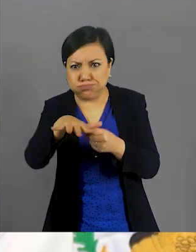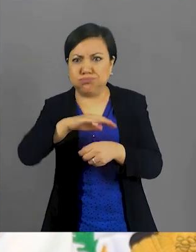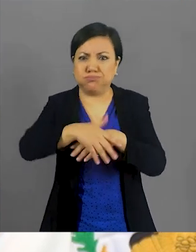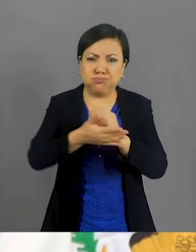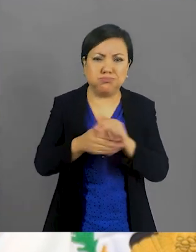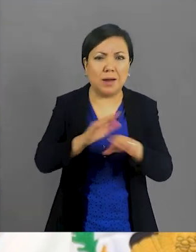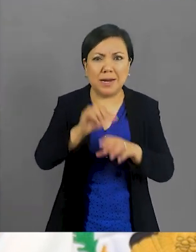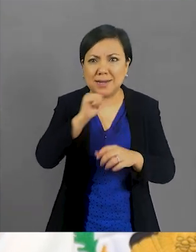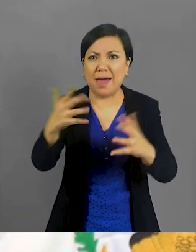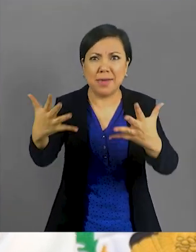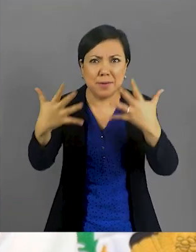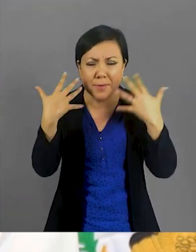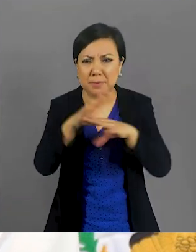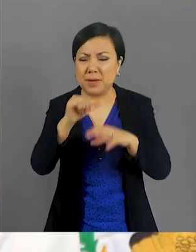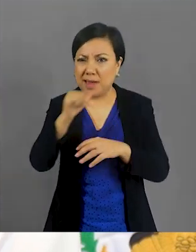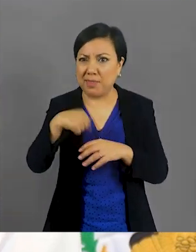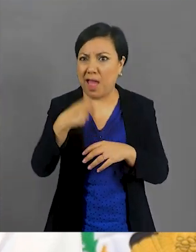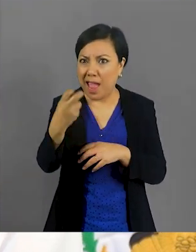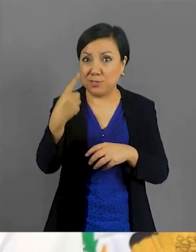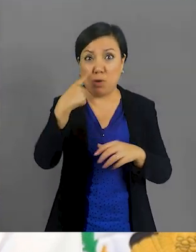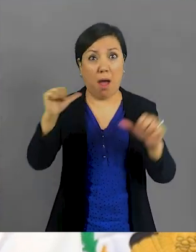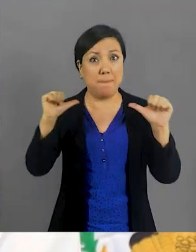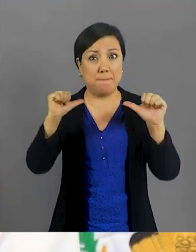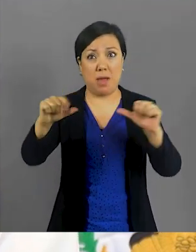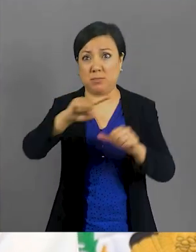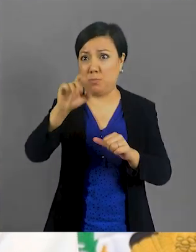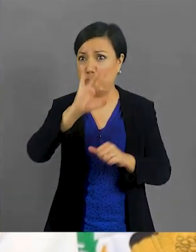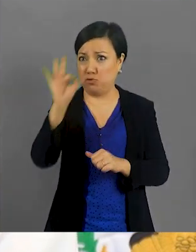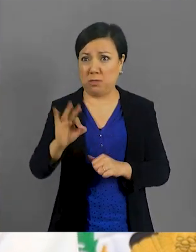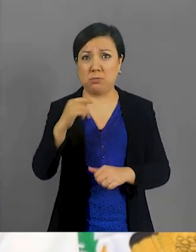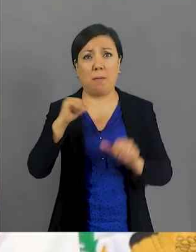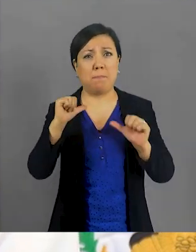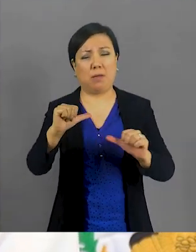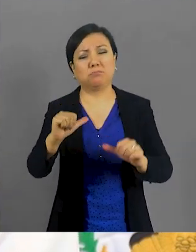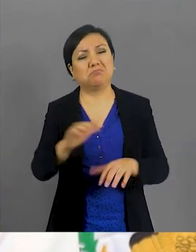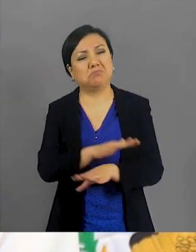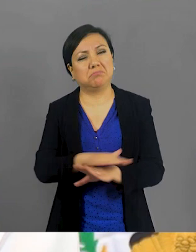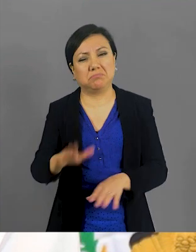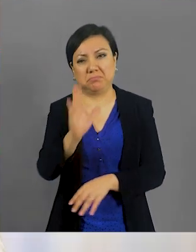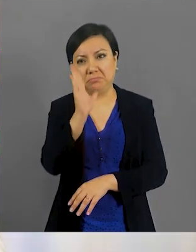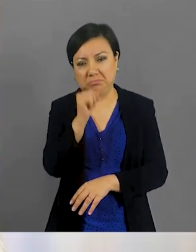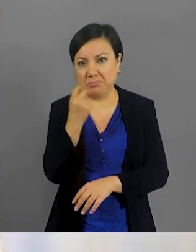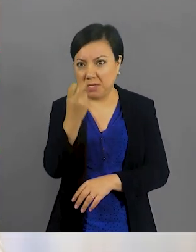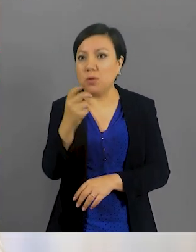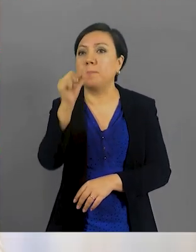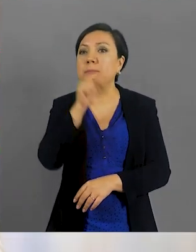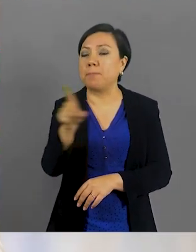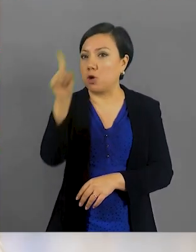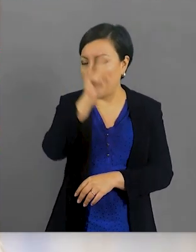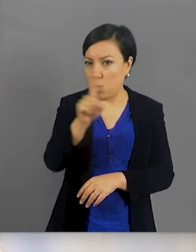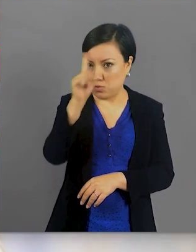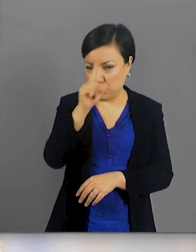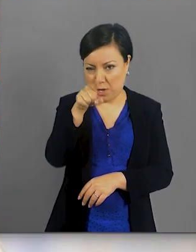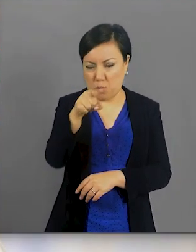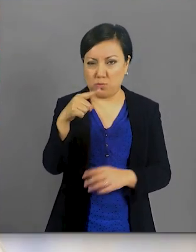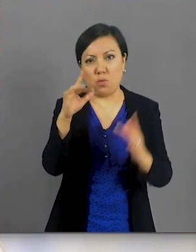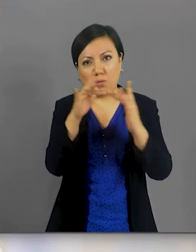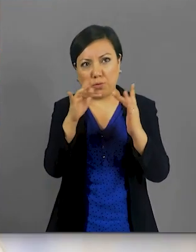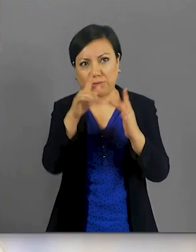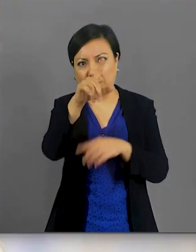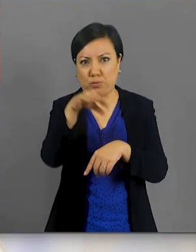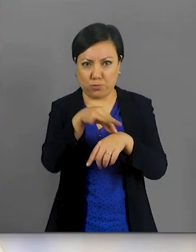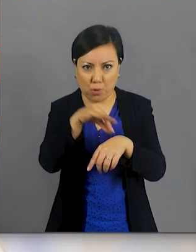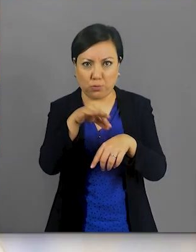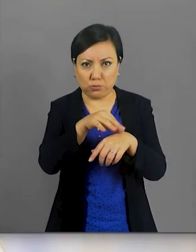distancia, sin lavado de manos ni ventilación de espacios, no garantiza que te encuentres protegido. También te recomendamos seguir en